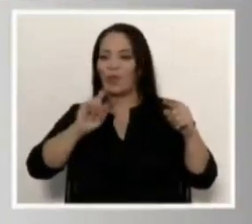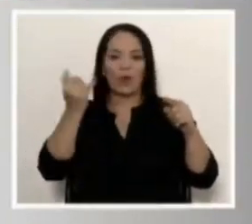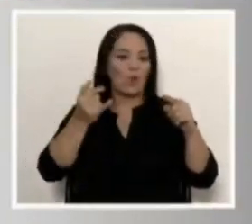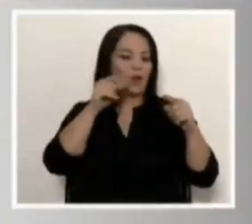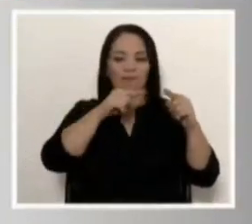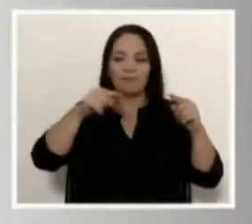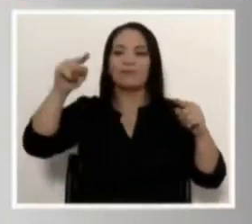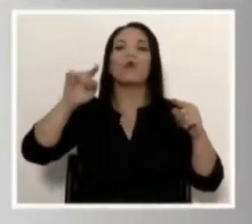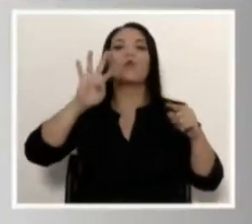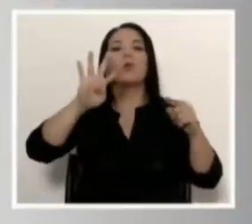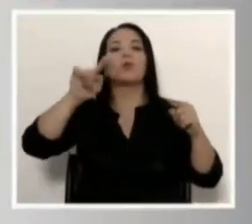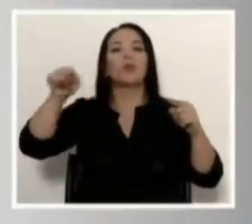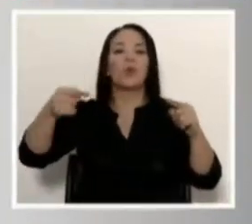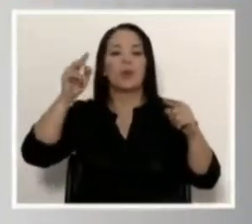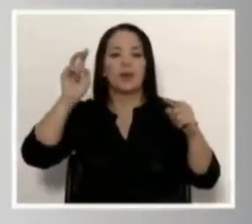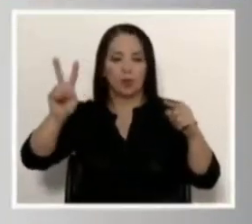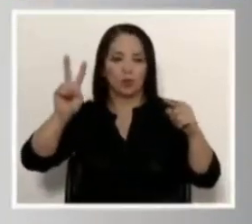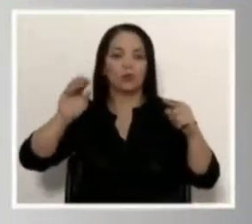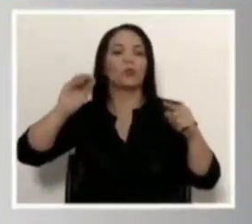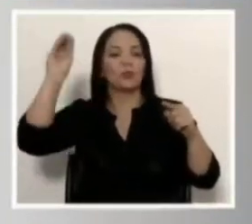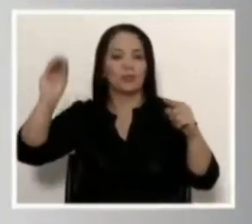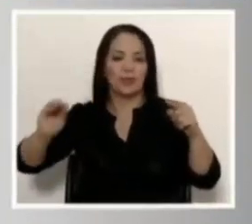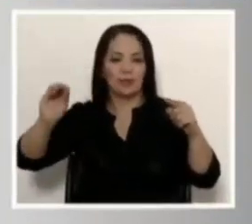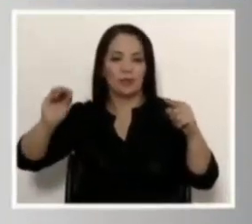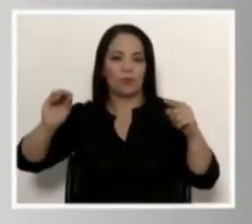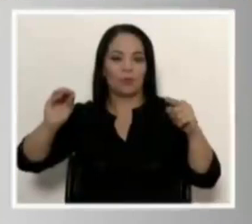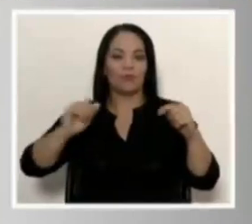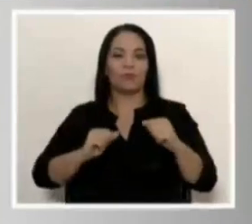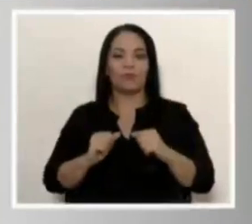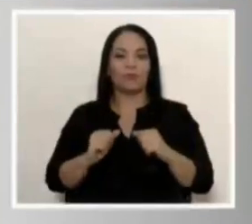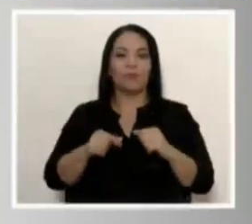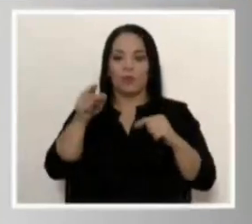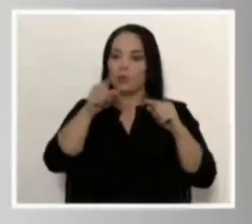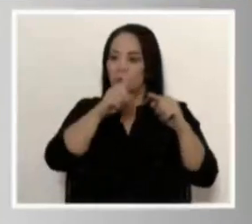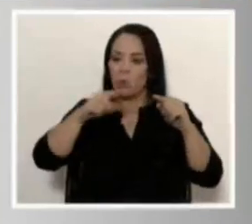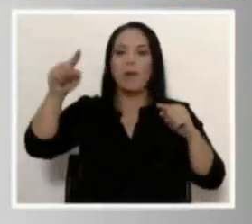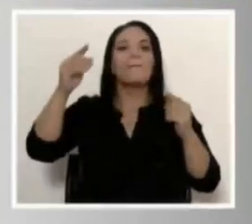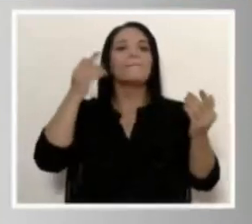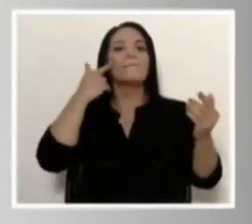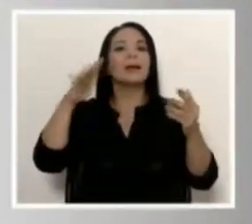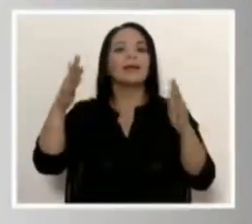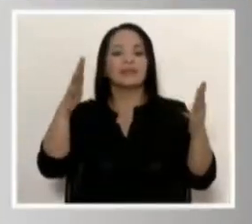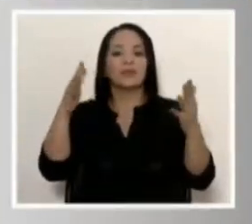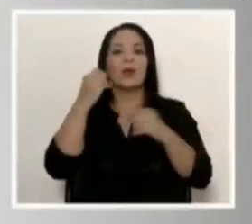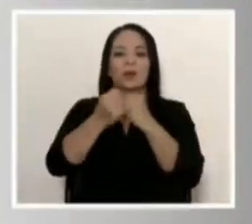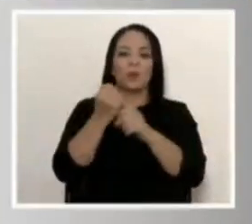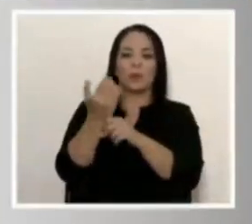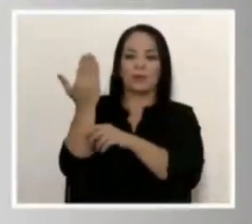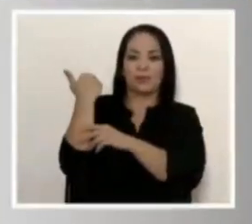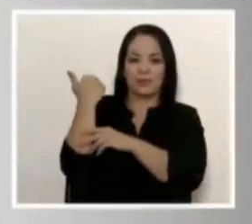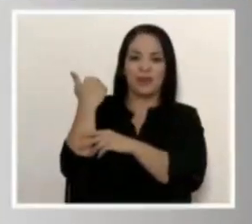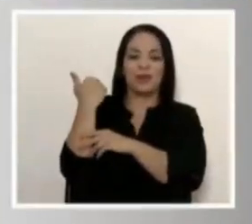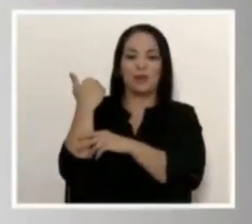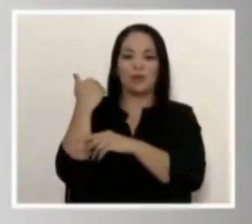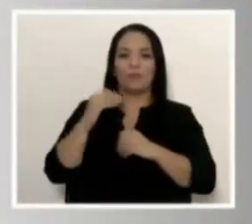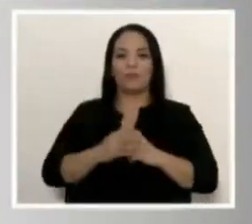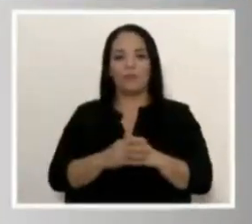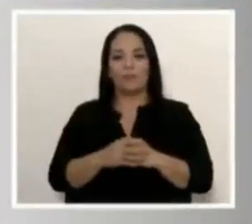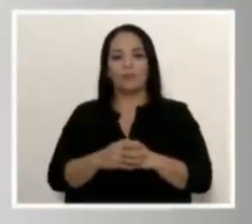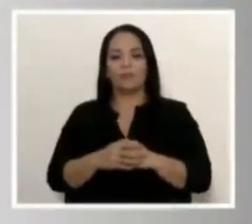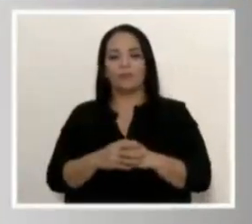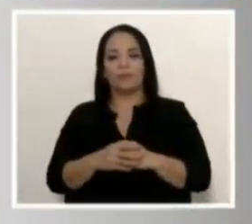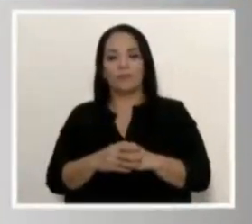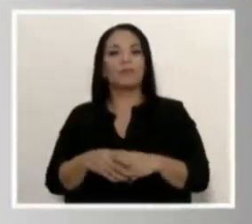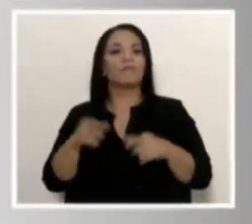que va a crecer 4.2%. Eso es un crecimiento parecido al que se tuvo el año pasado, que de por sí